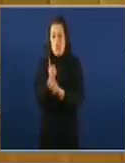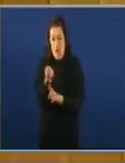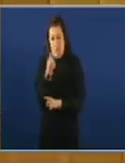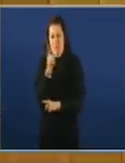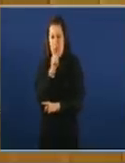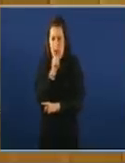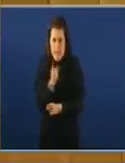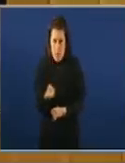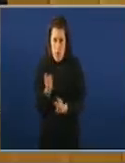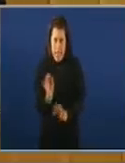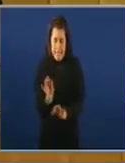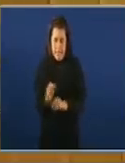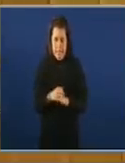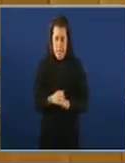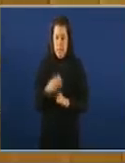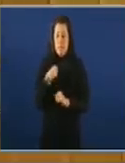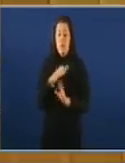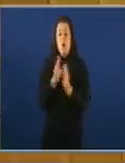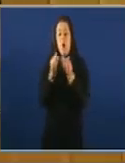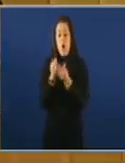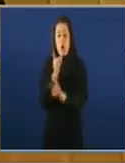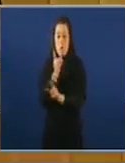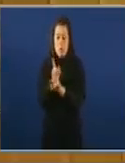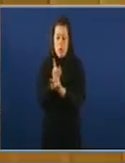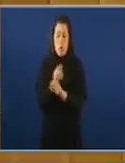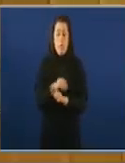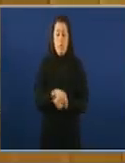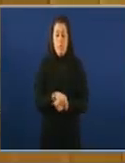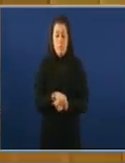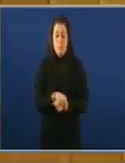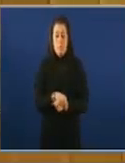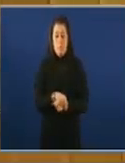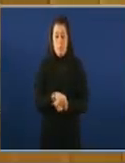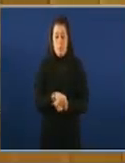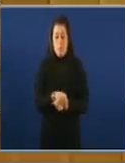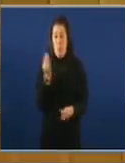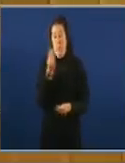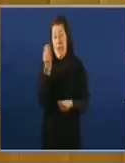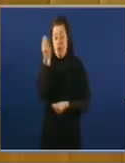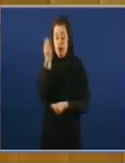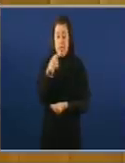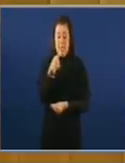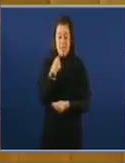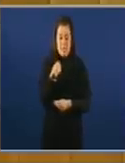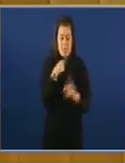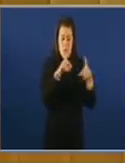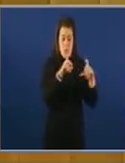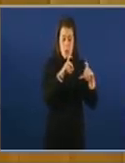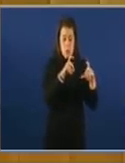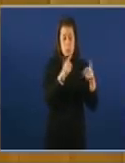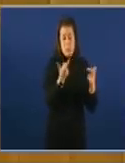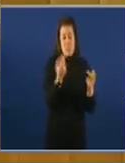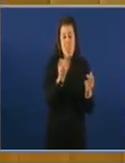Ben, a oposición cun exercicio de ucronía fabuloso o que fai é decir que é a foto do presidente da Xunta con un